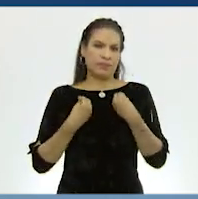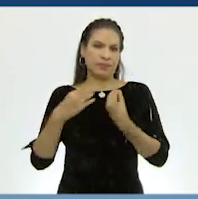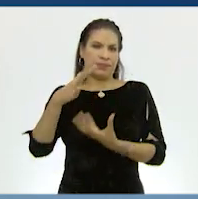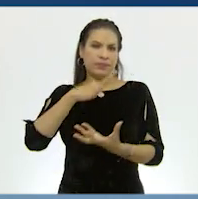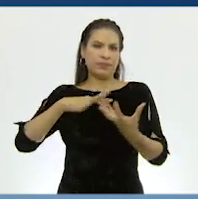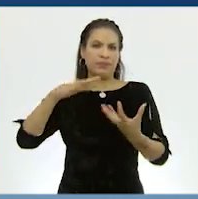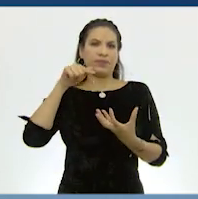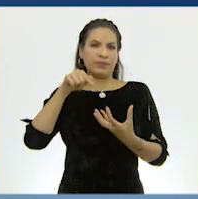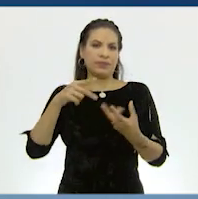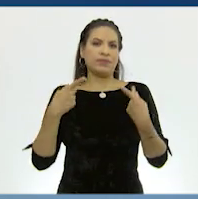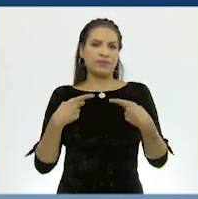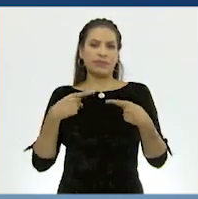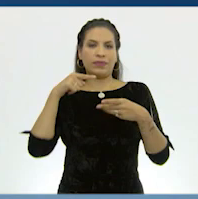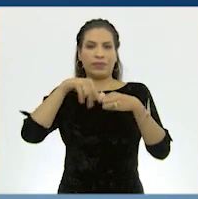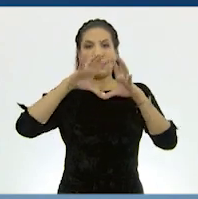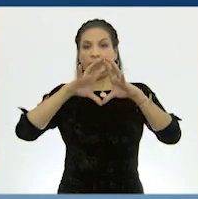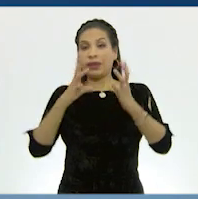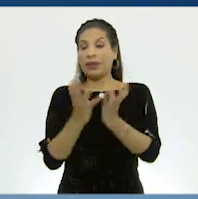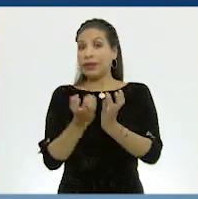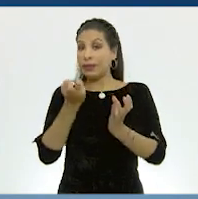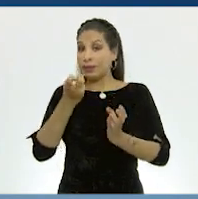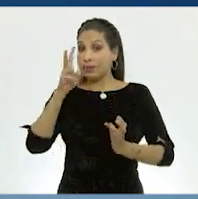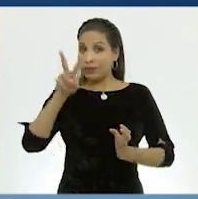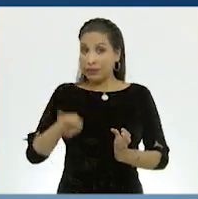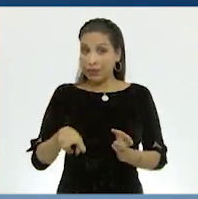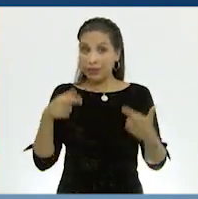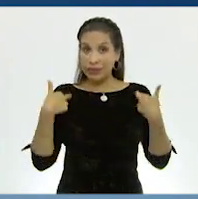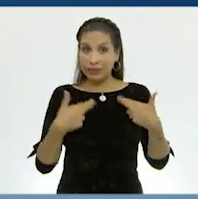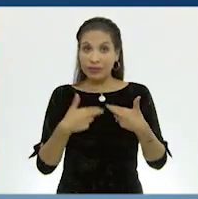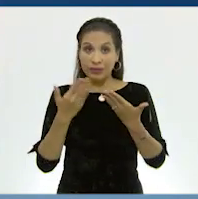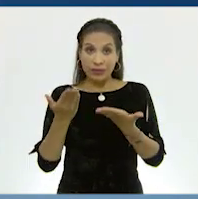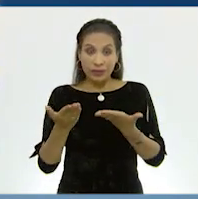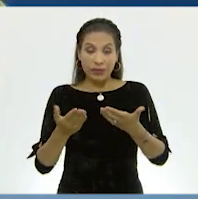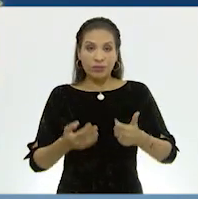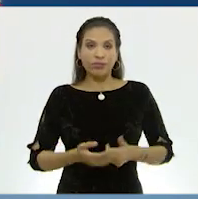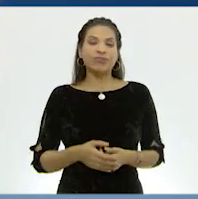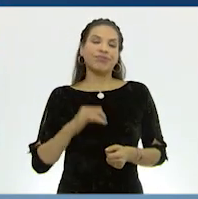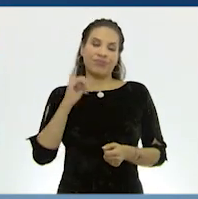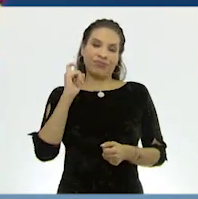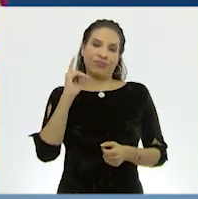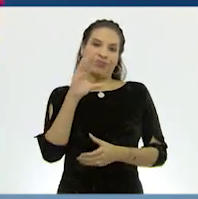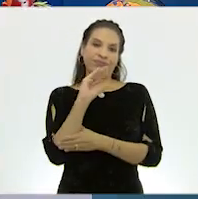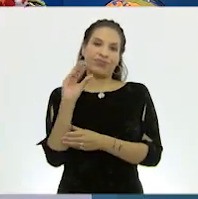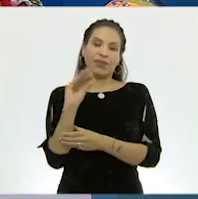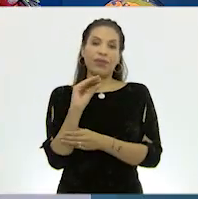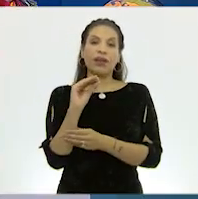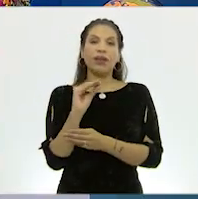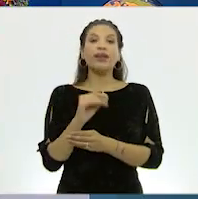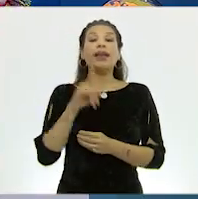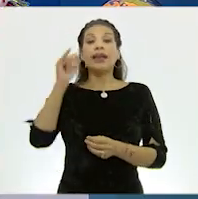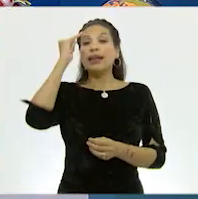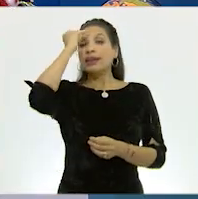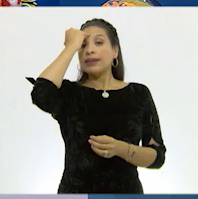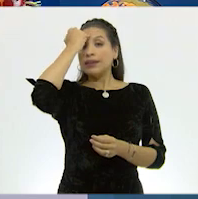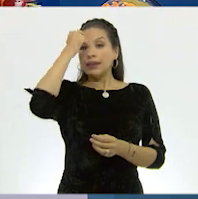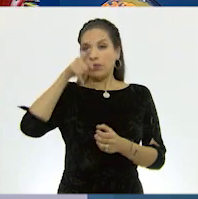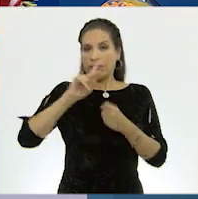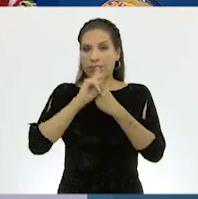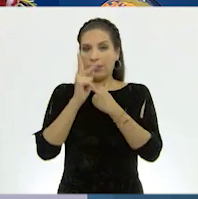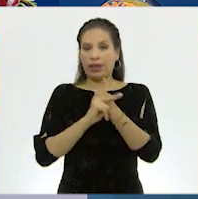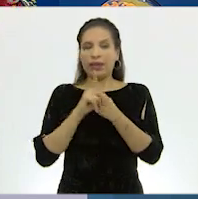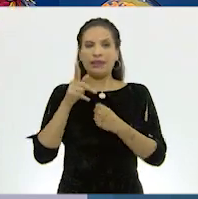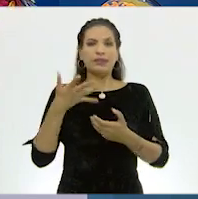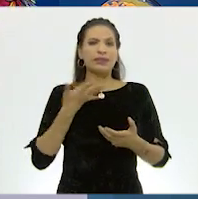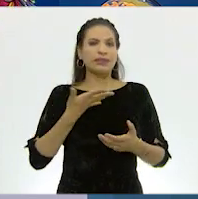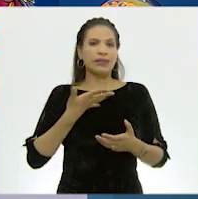del planeta. ¿Es verdad eso, profesor? Sí, Ton. De hecho, India es uno de los países